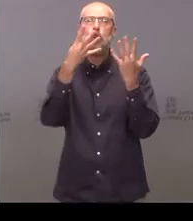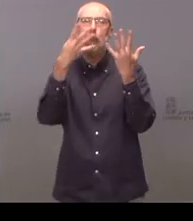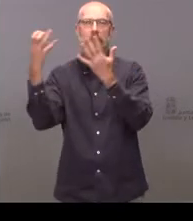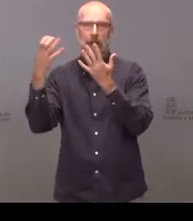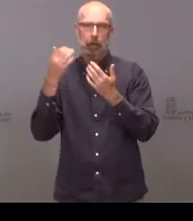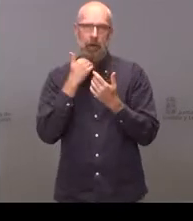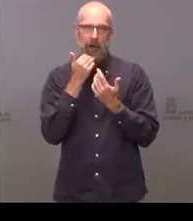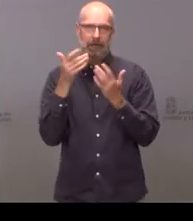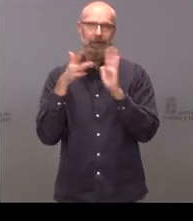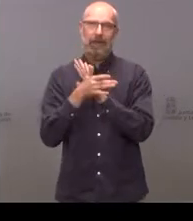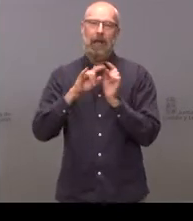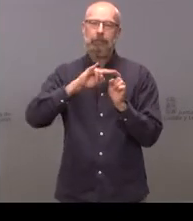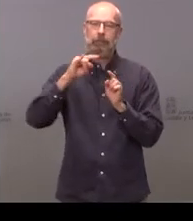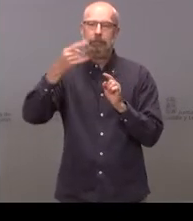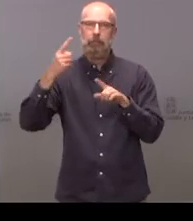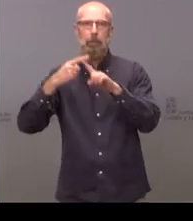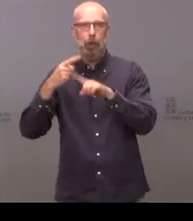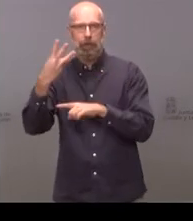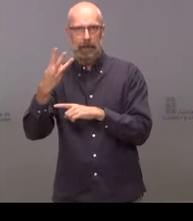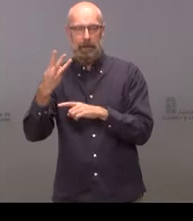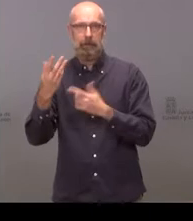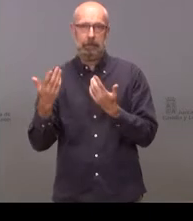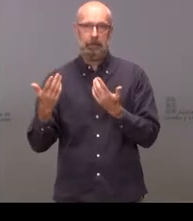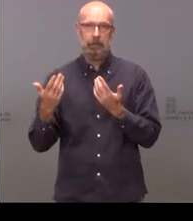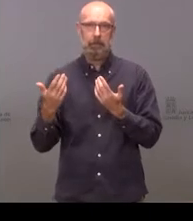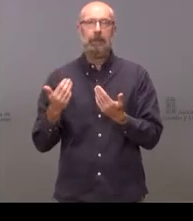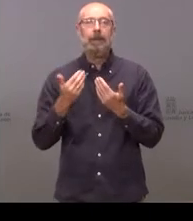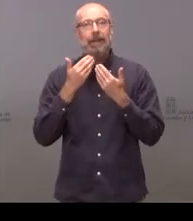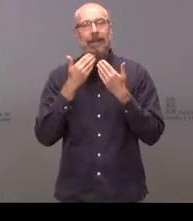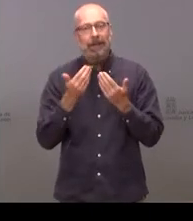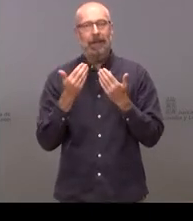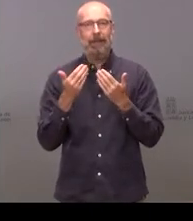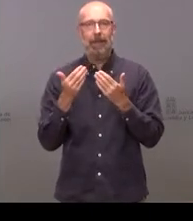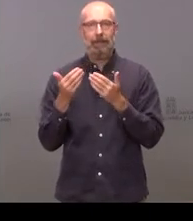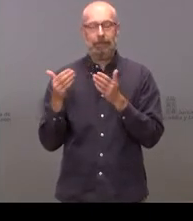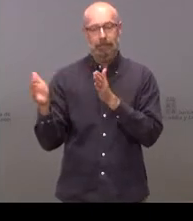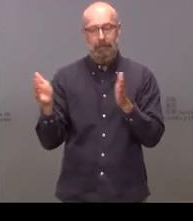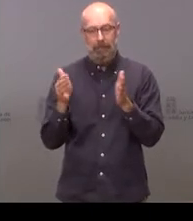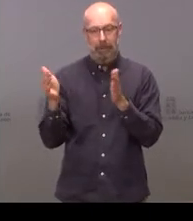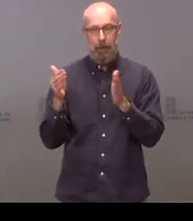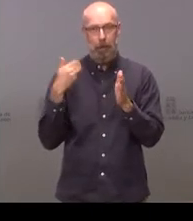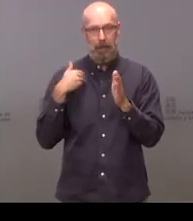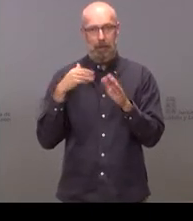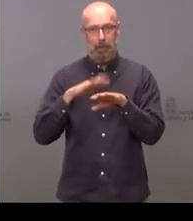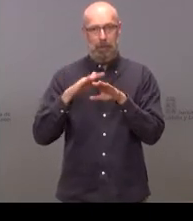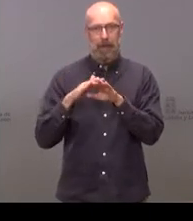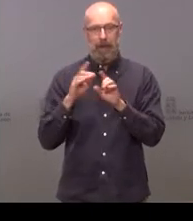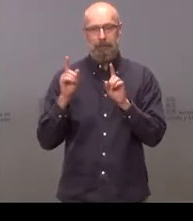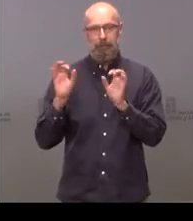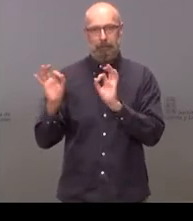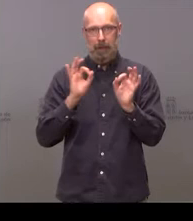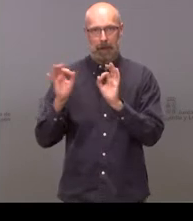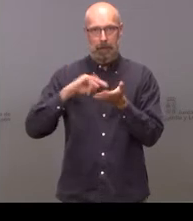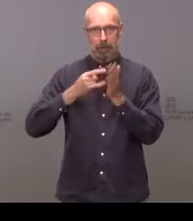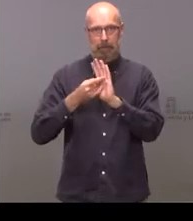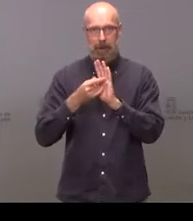triplicándose como consecuencia de la presencia del nuevo periodo de programación, del nuevo marco financiero plurianual y de los fondos